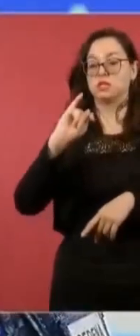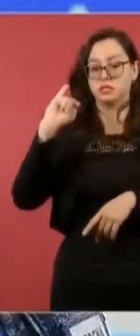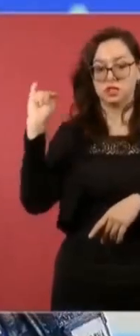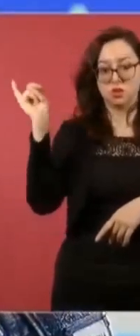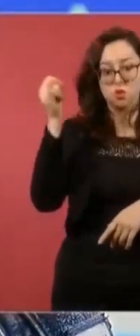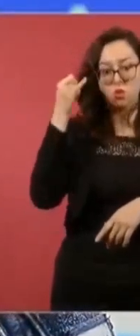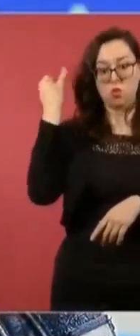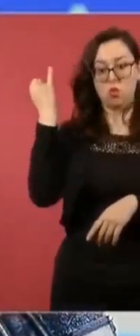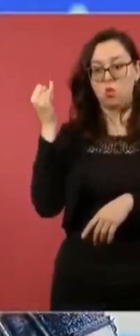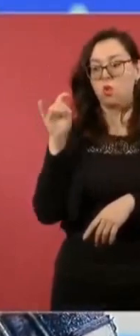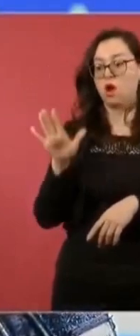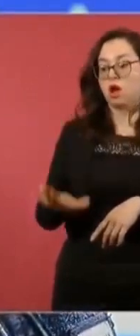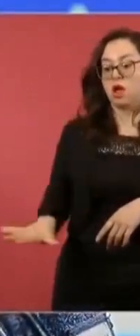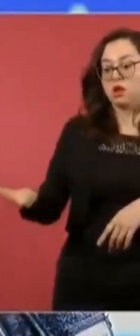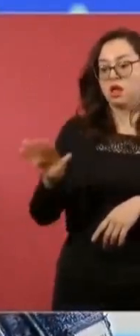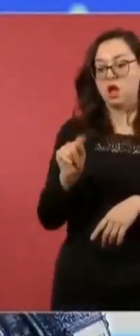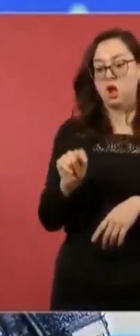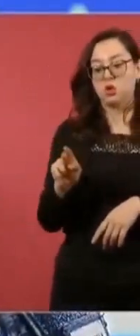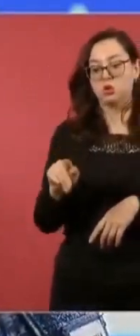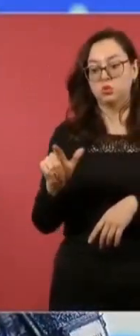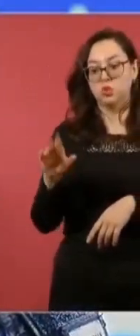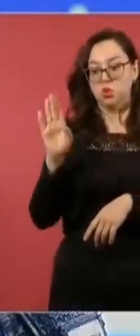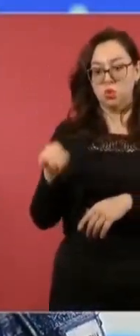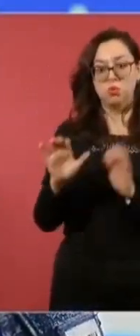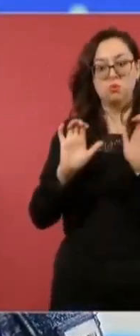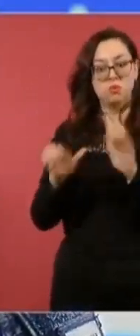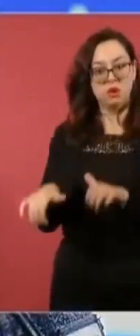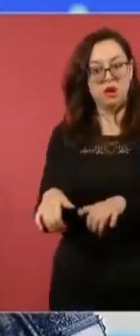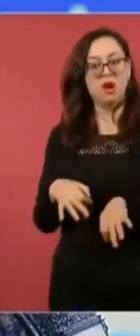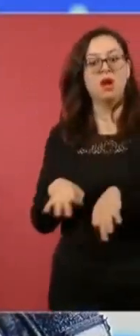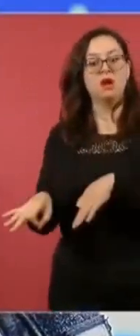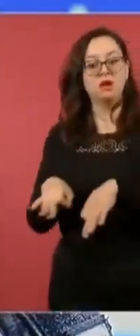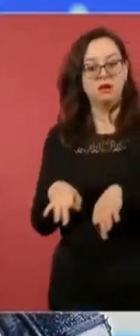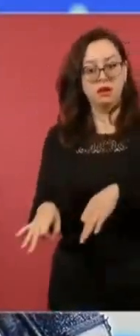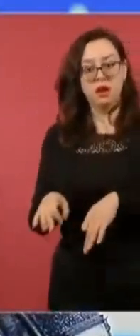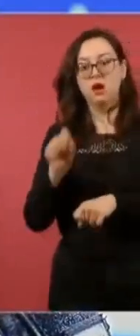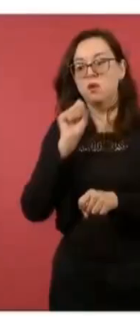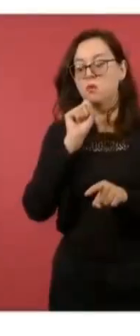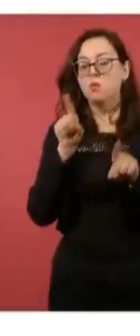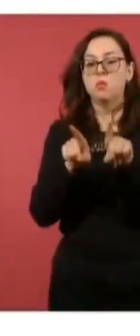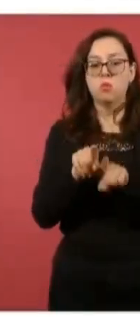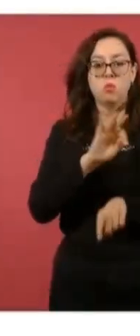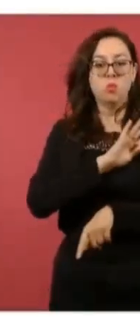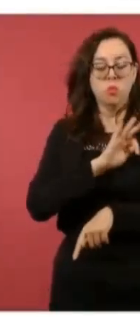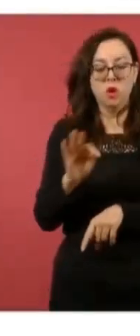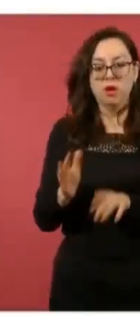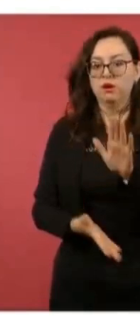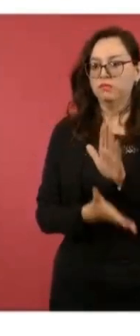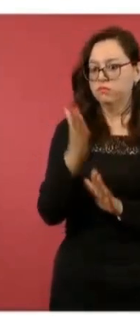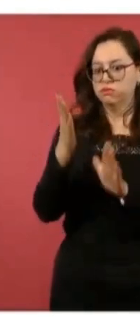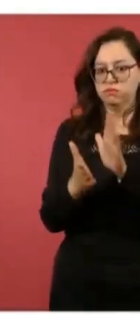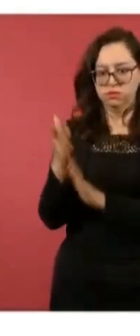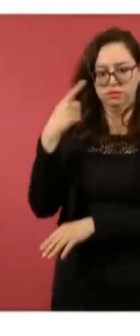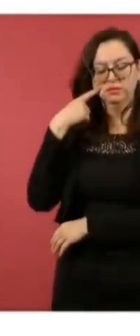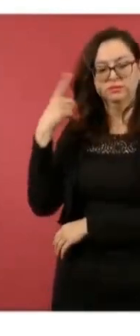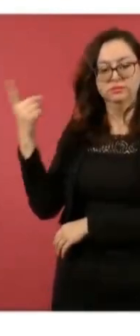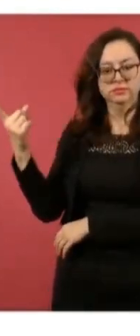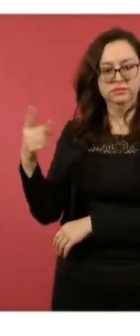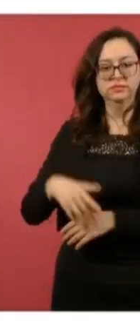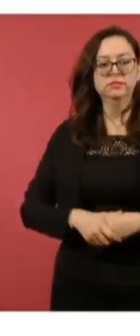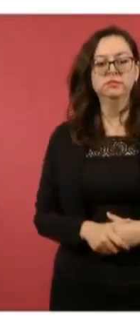para ampliar el radio de operación de Mexicana y alcanzar destinos como Montreal, Ottawa, Vancouver y Portland.